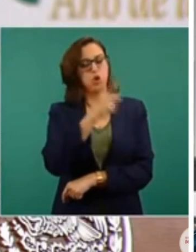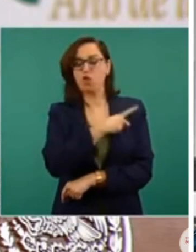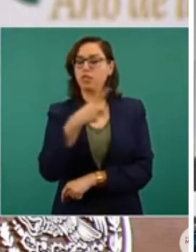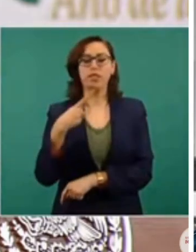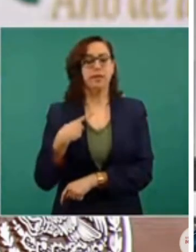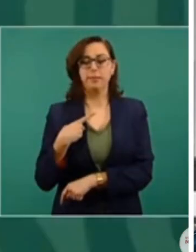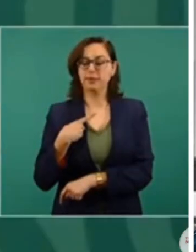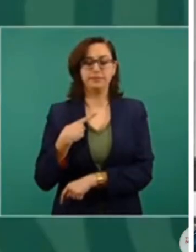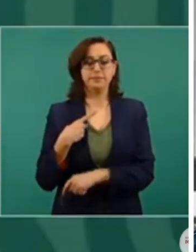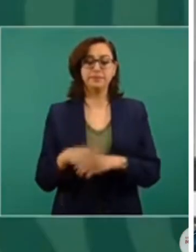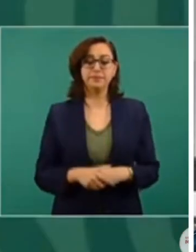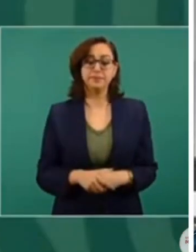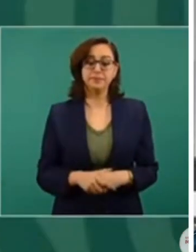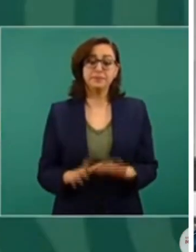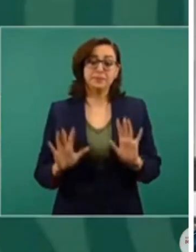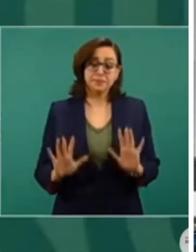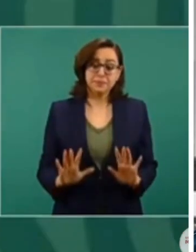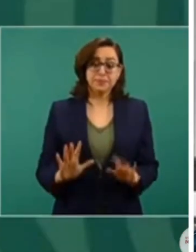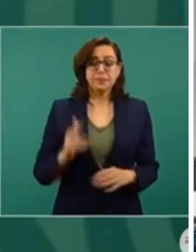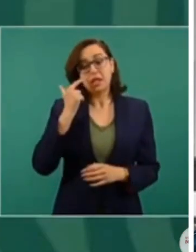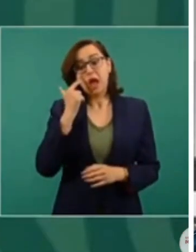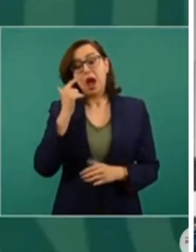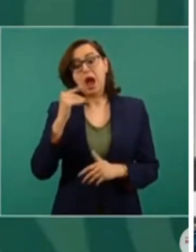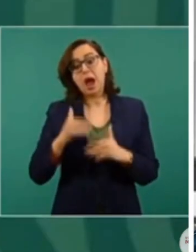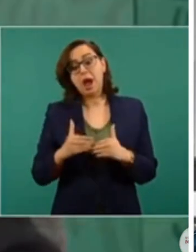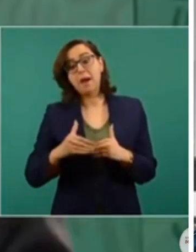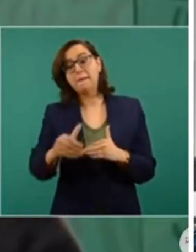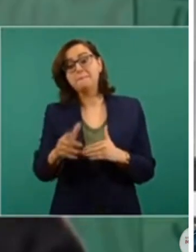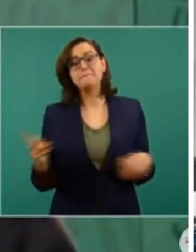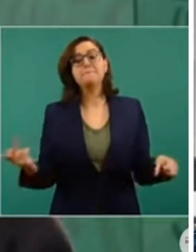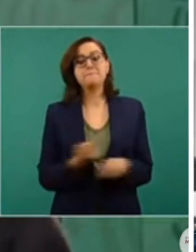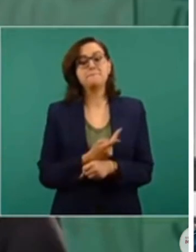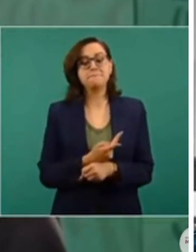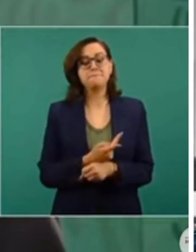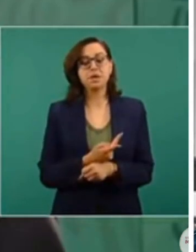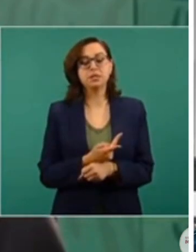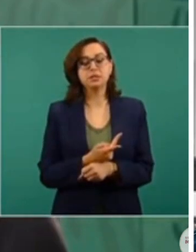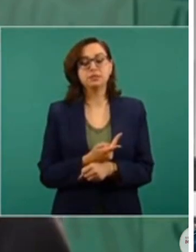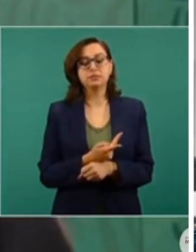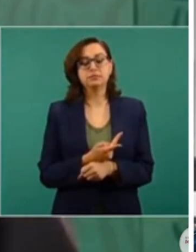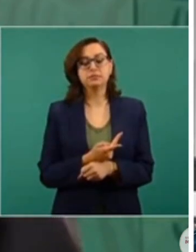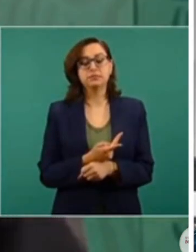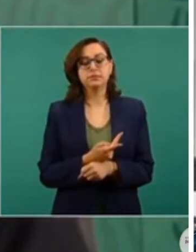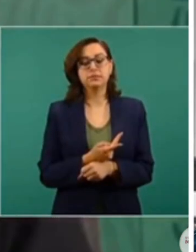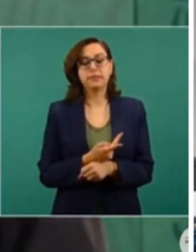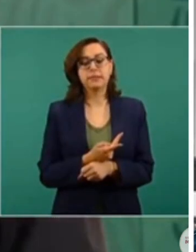Entonces, vamos a ver qué resulta después de